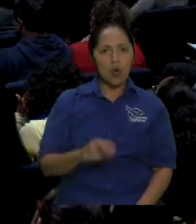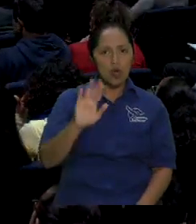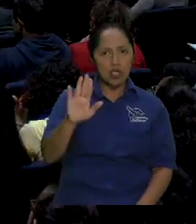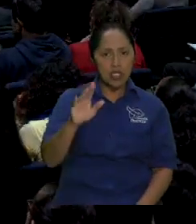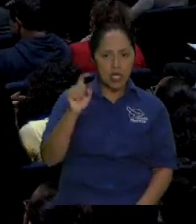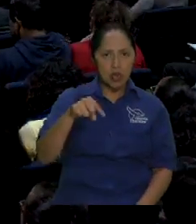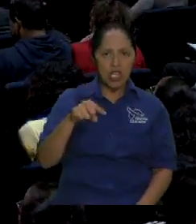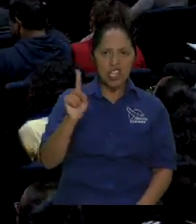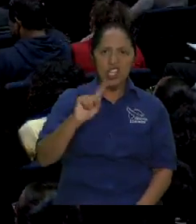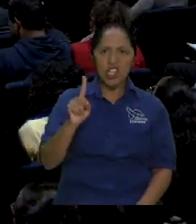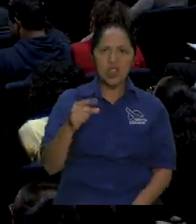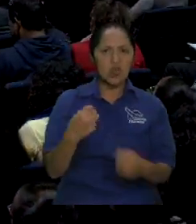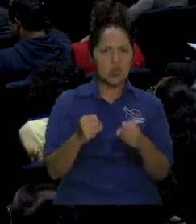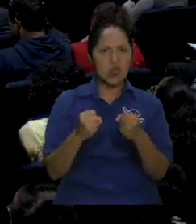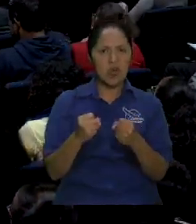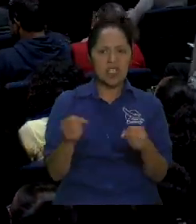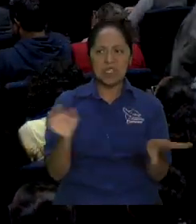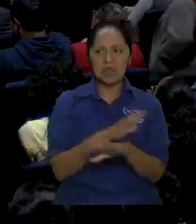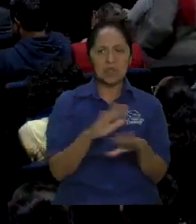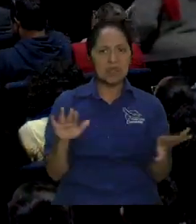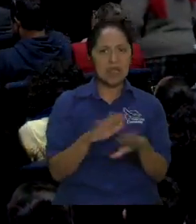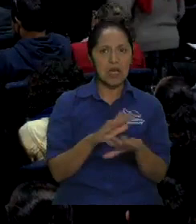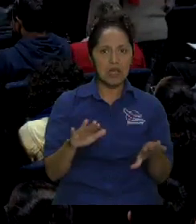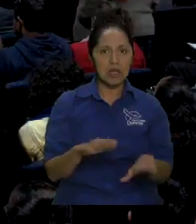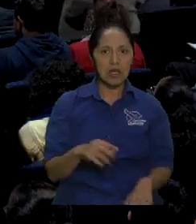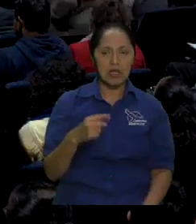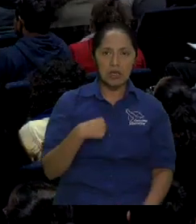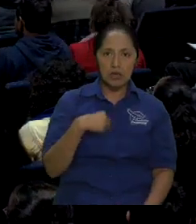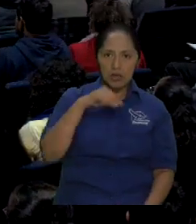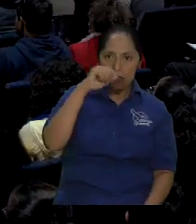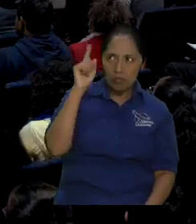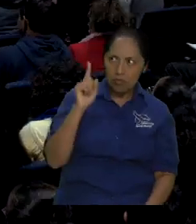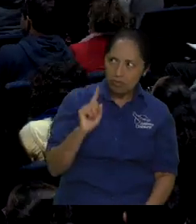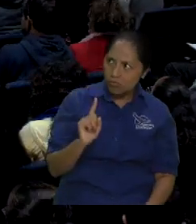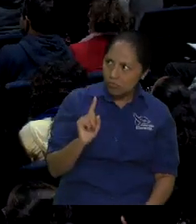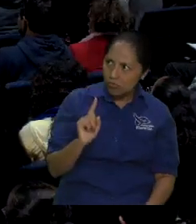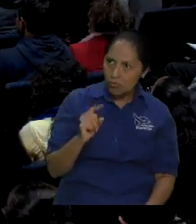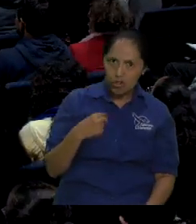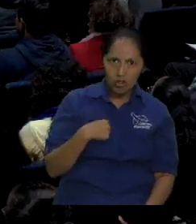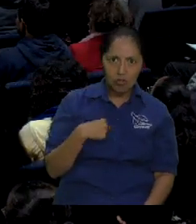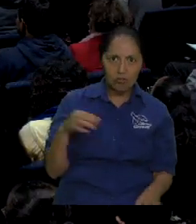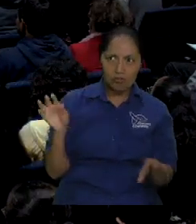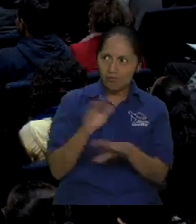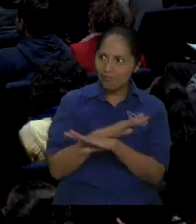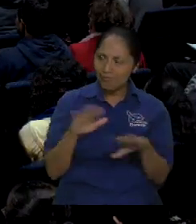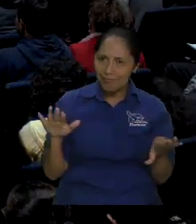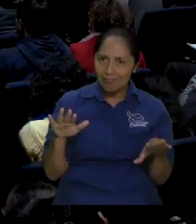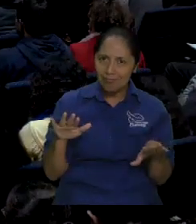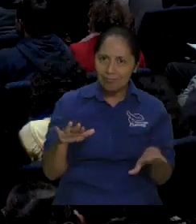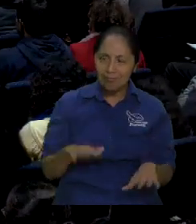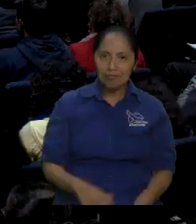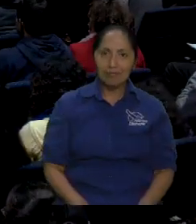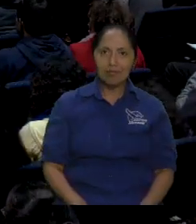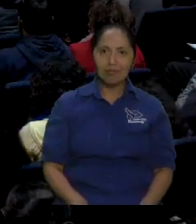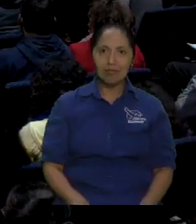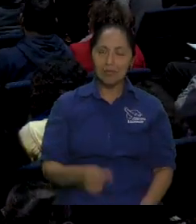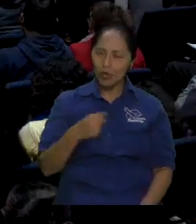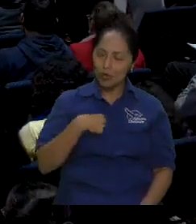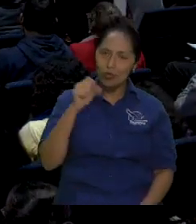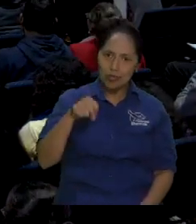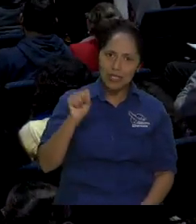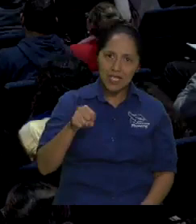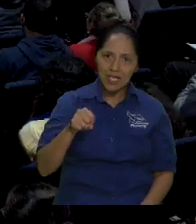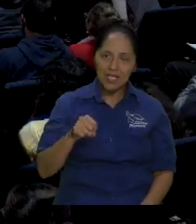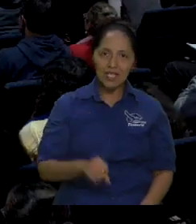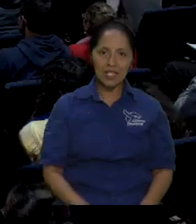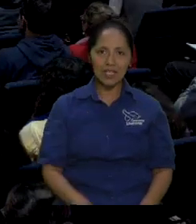él creía que yo hacer algo tenía que agarrar no sé no